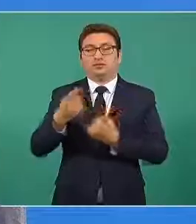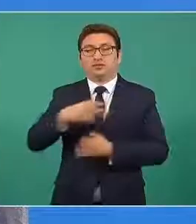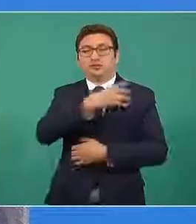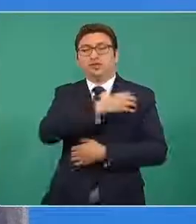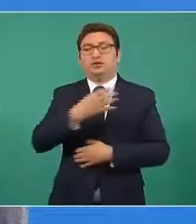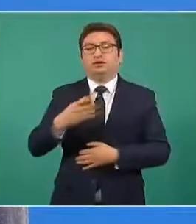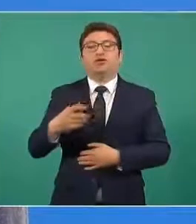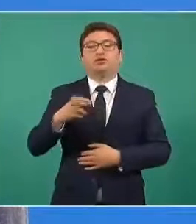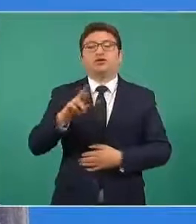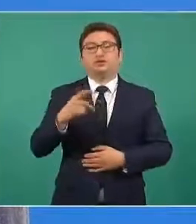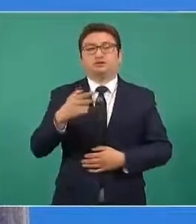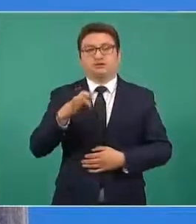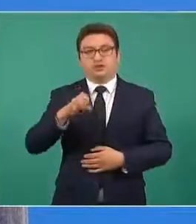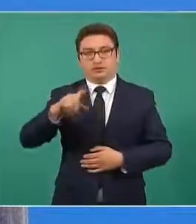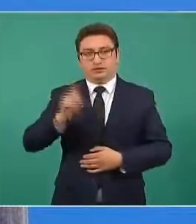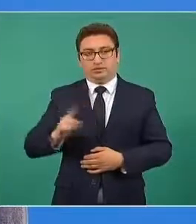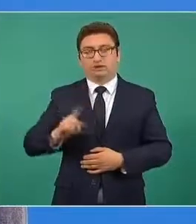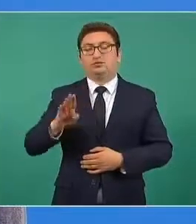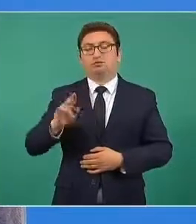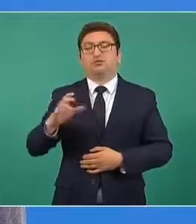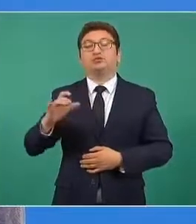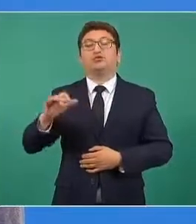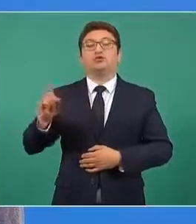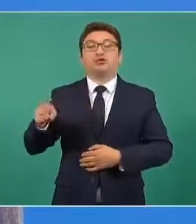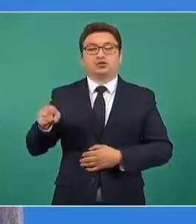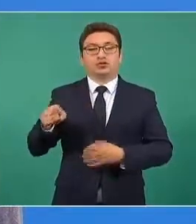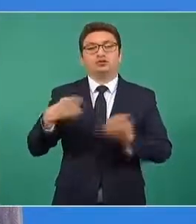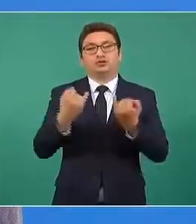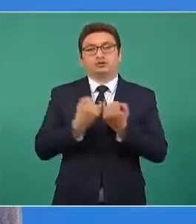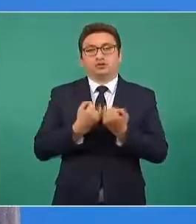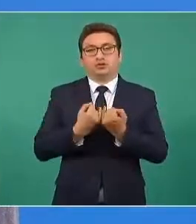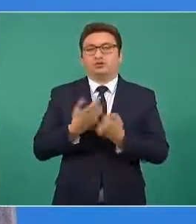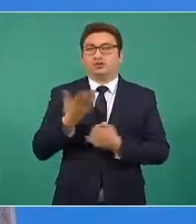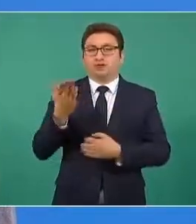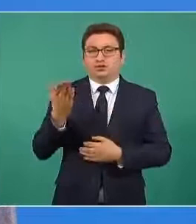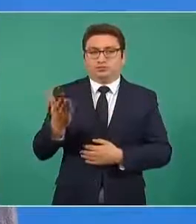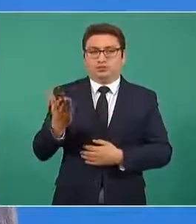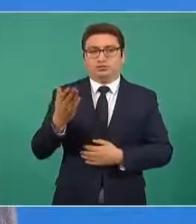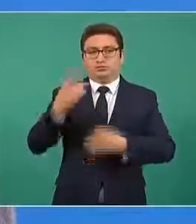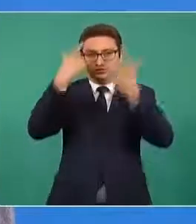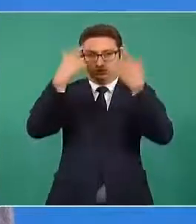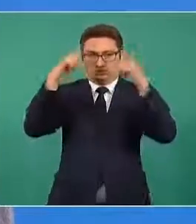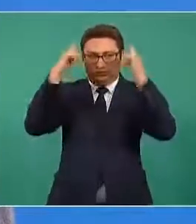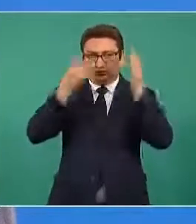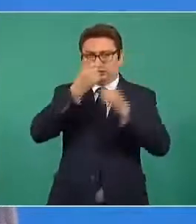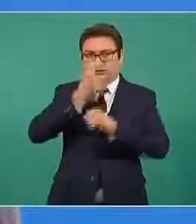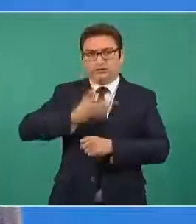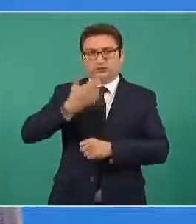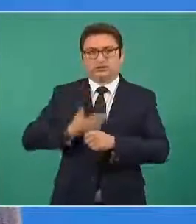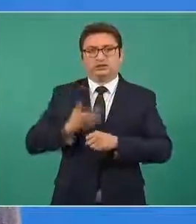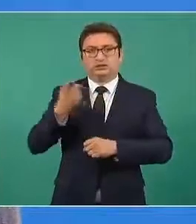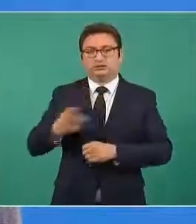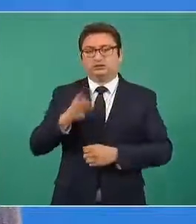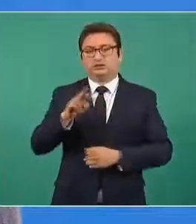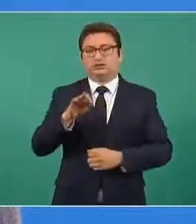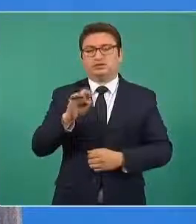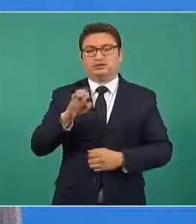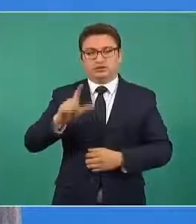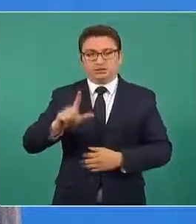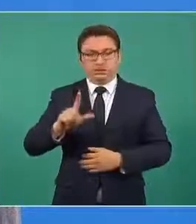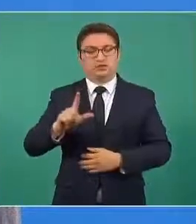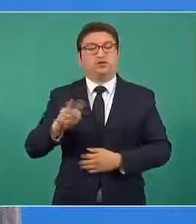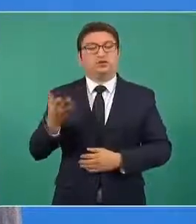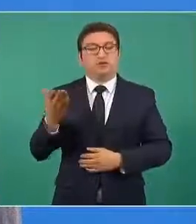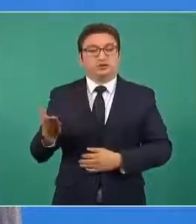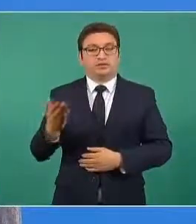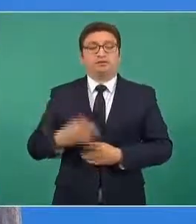Rodríguez Bucio, al almirante secretario Rafael Ojeda Durán